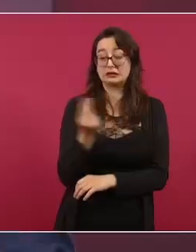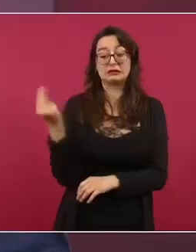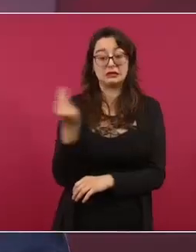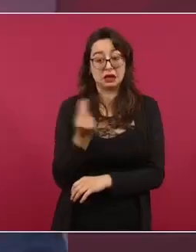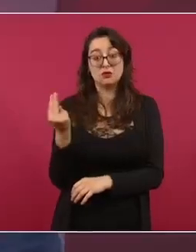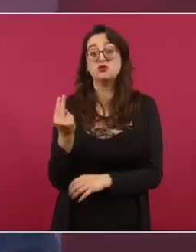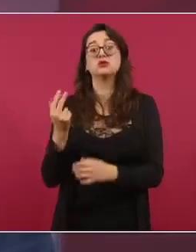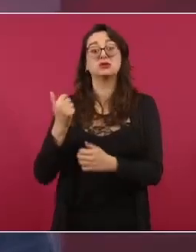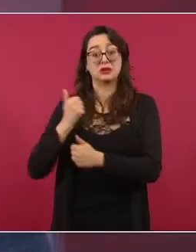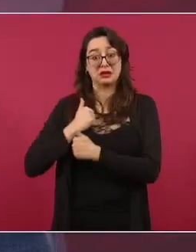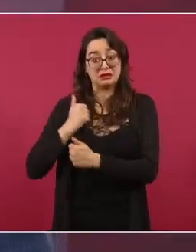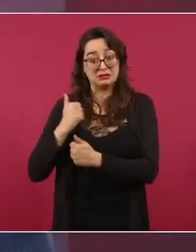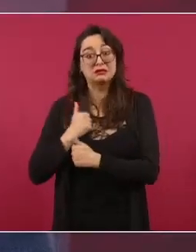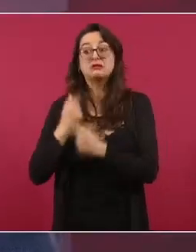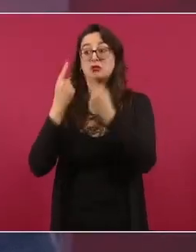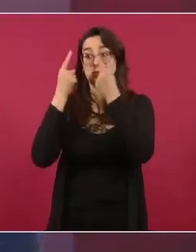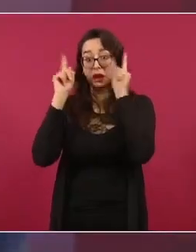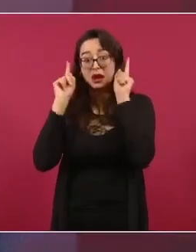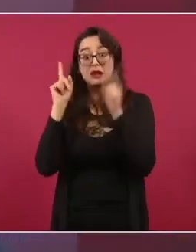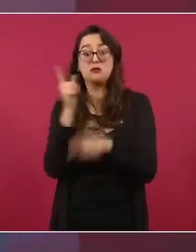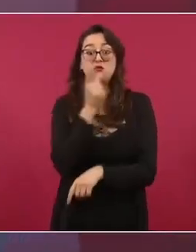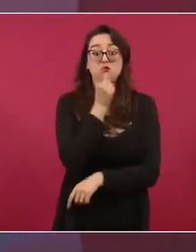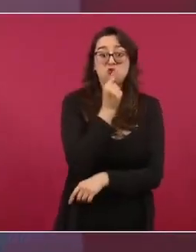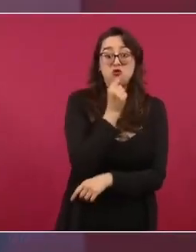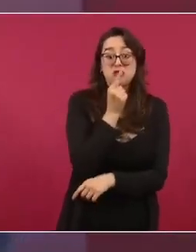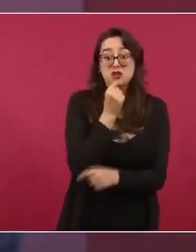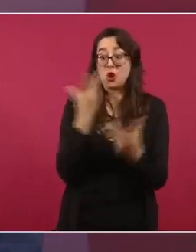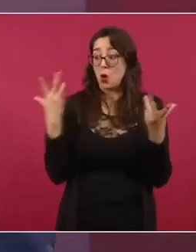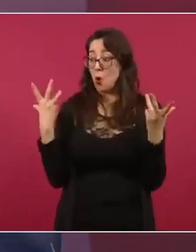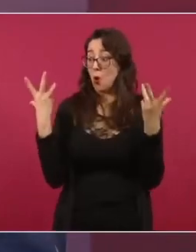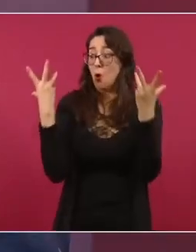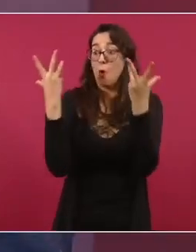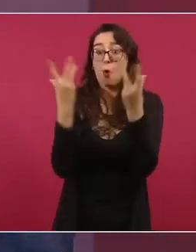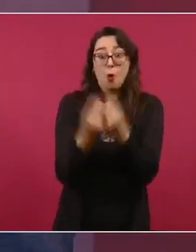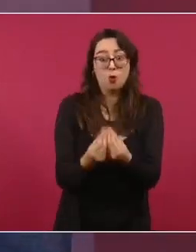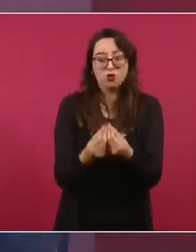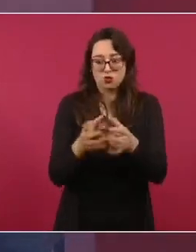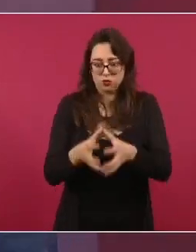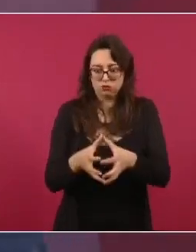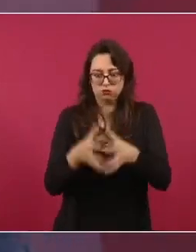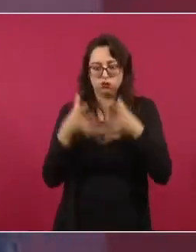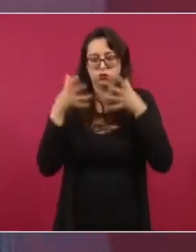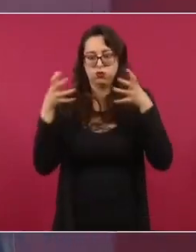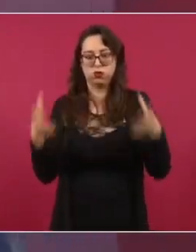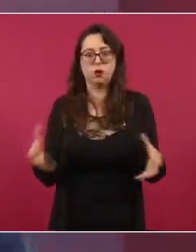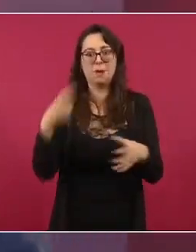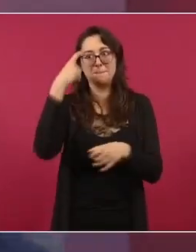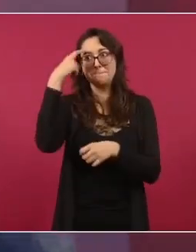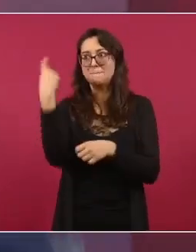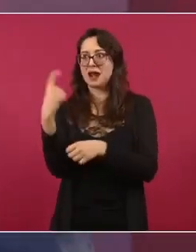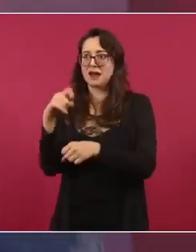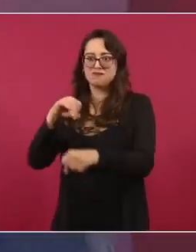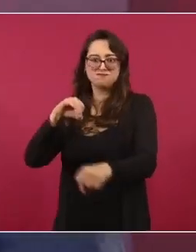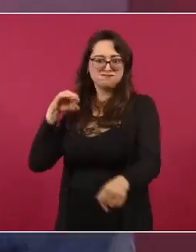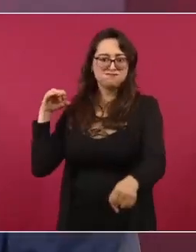voluntades, esfuerzos, recursos